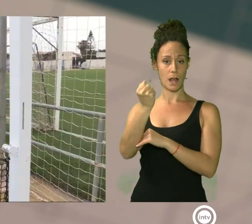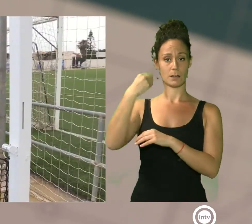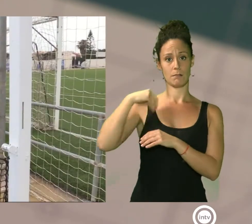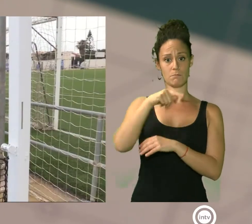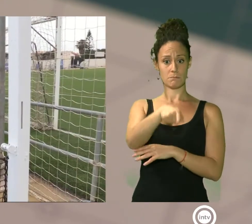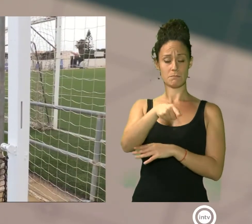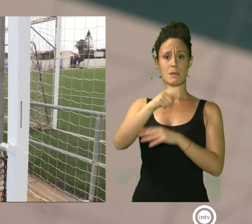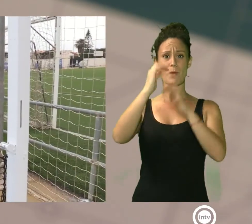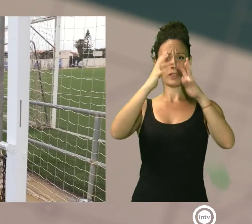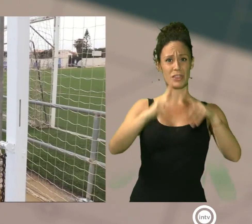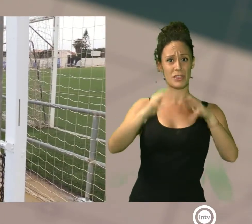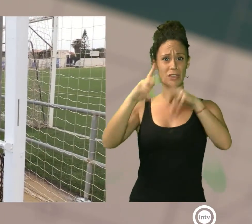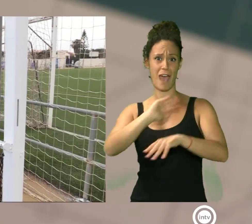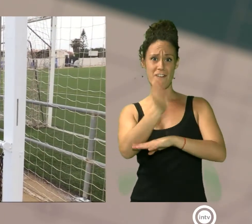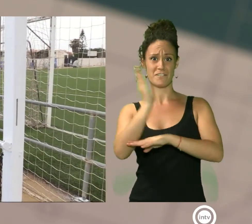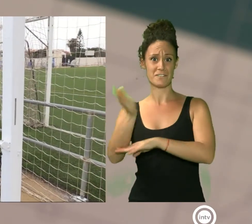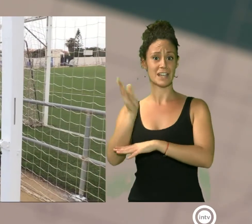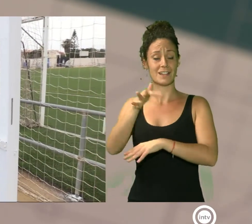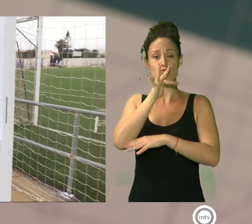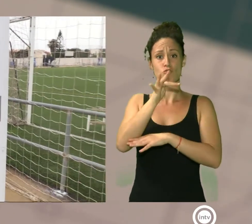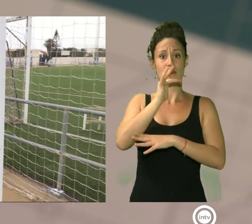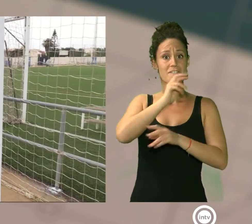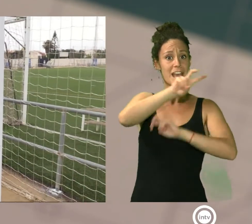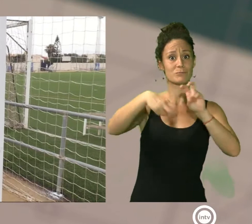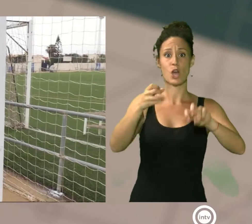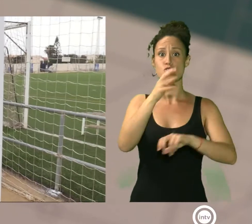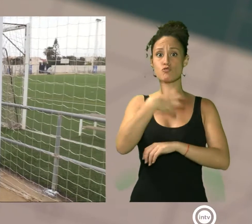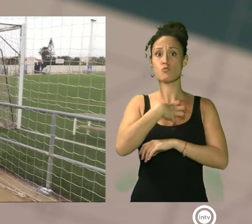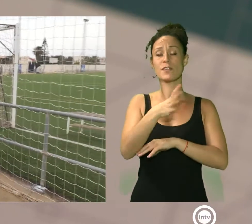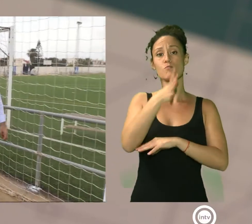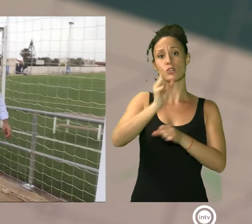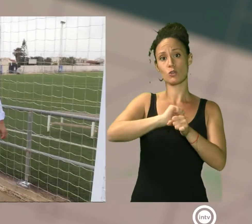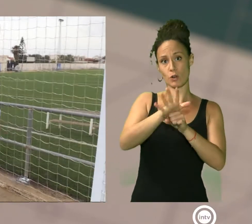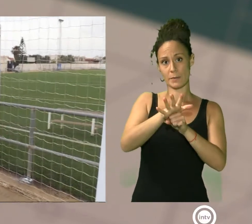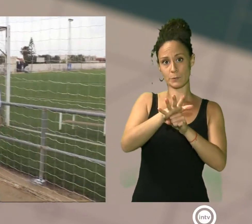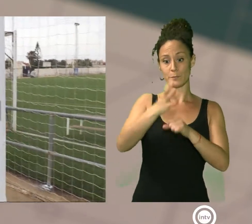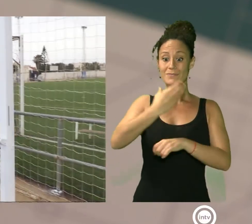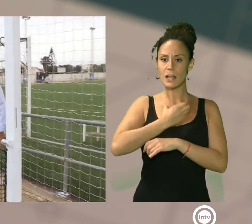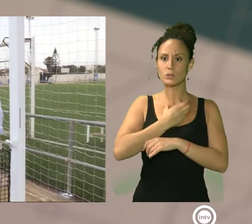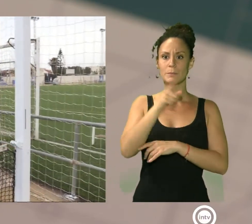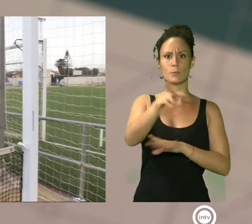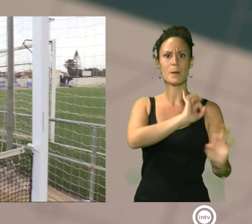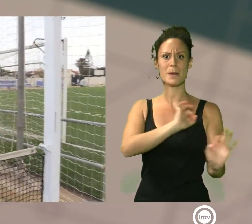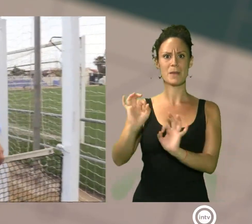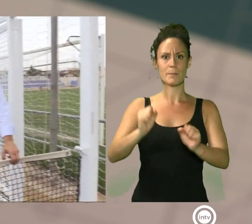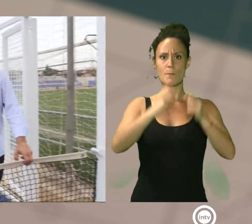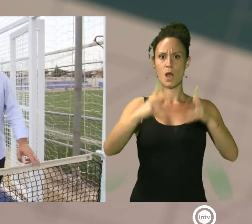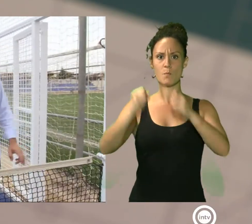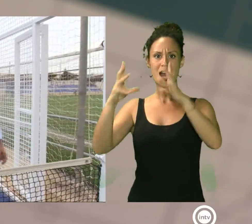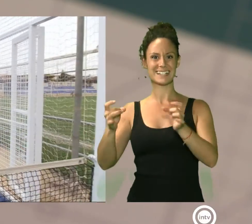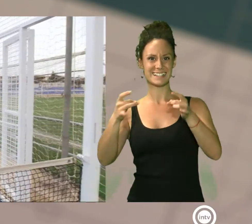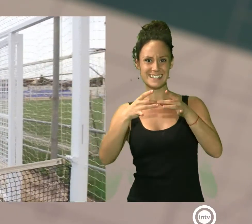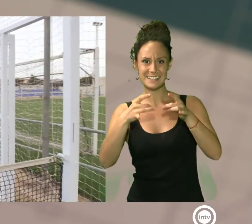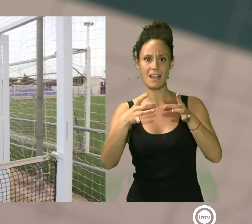habían podido subsanar debido al COVID. En esta línea, el Ayuntamiento ha condicionado toda la instalación, arreglando el cristal, los